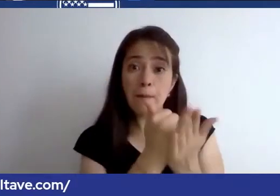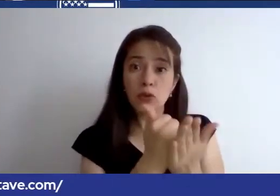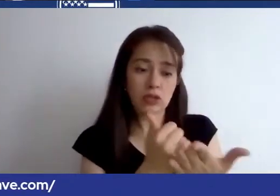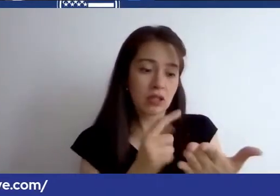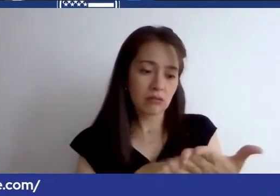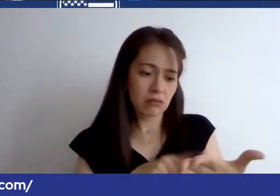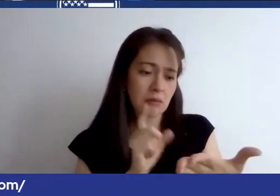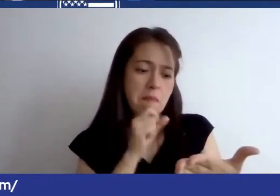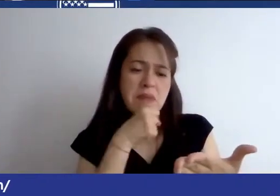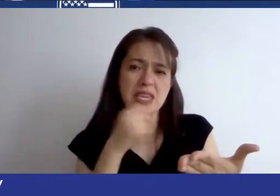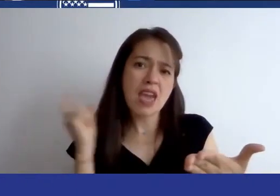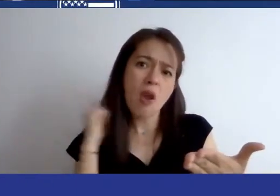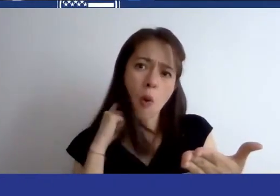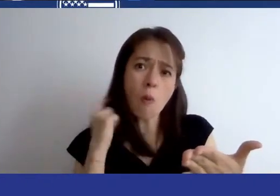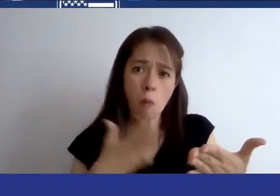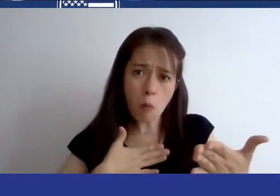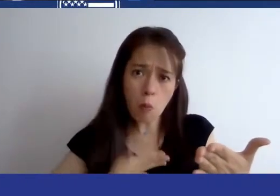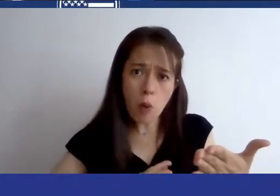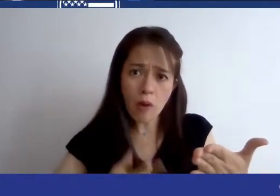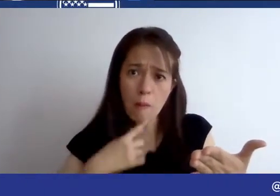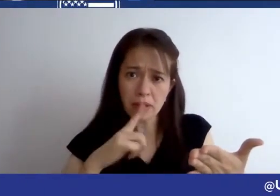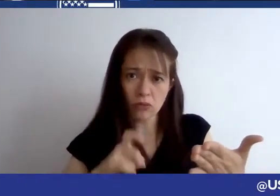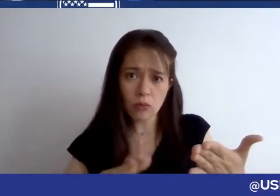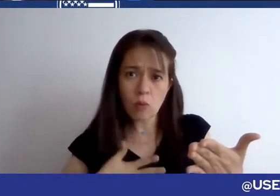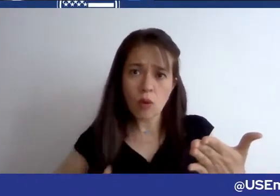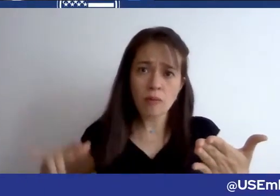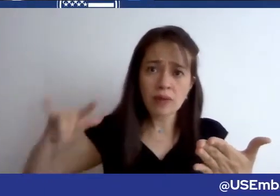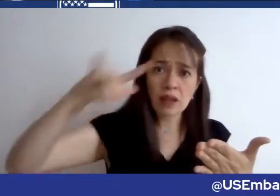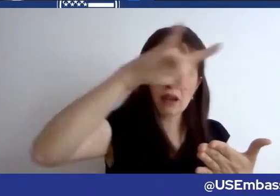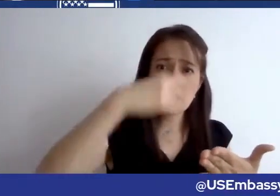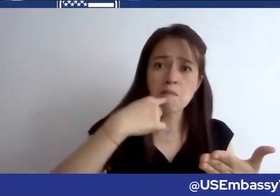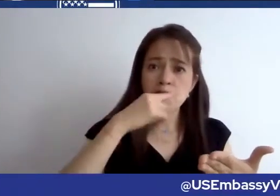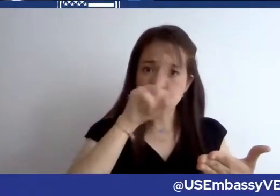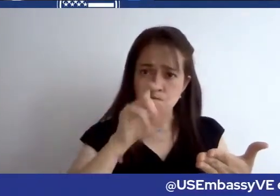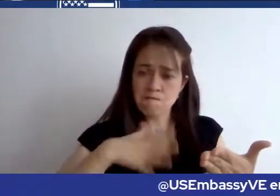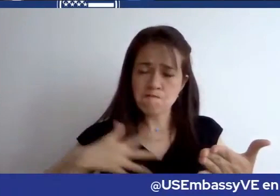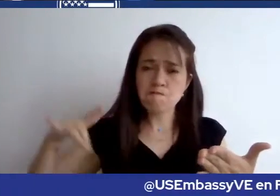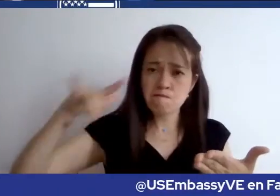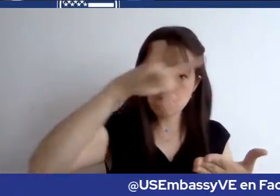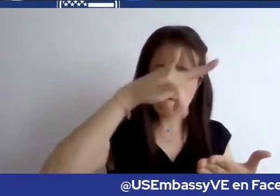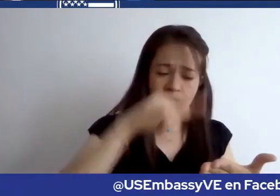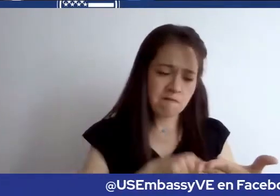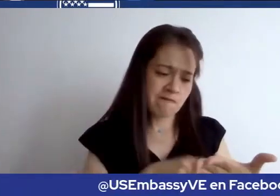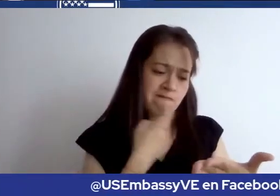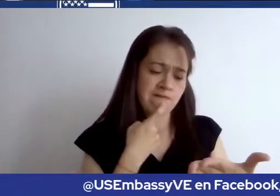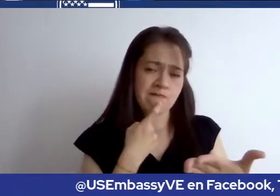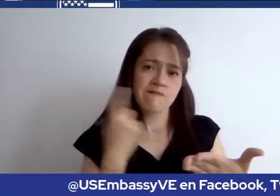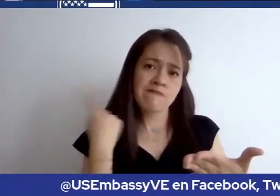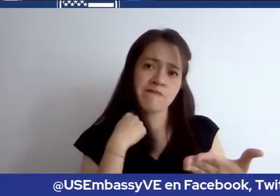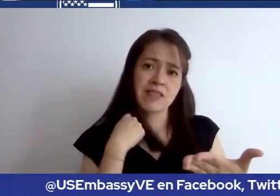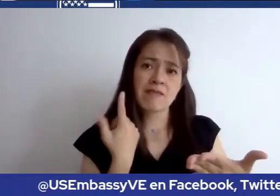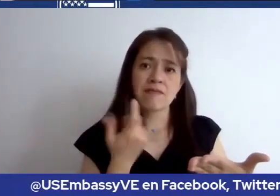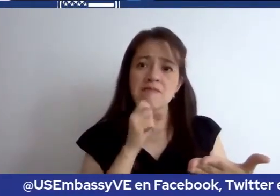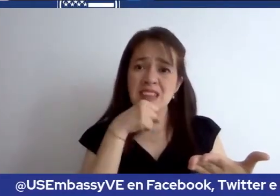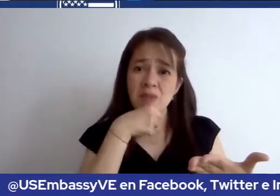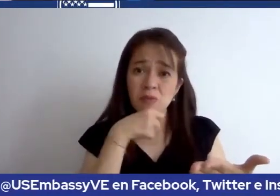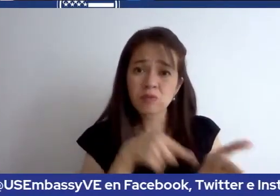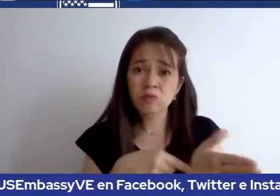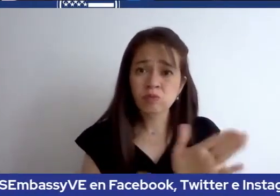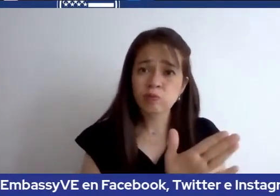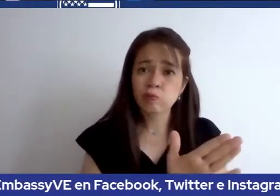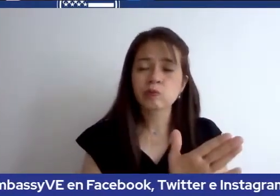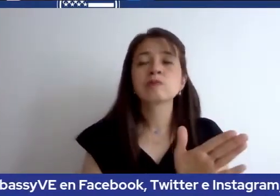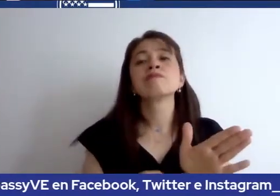Es una buena pregunta, pero tiene algunas dimensiones. Si es